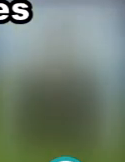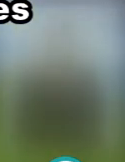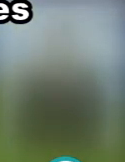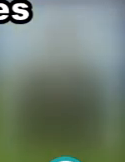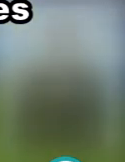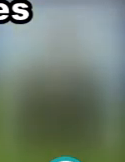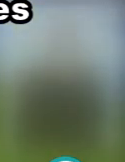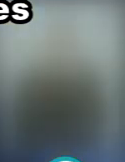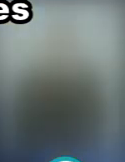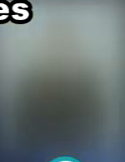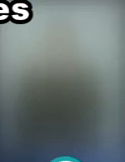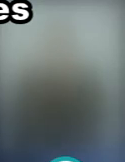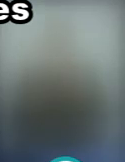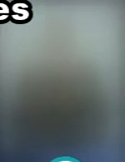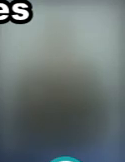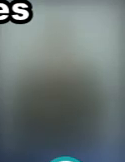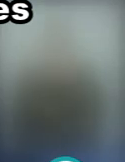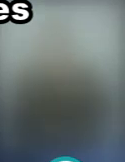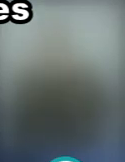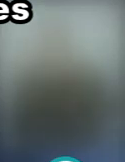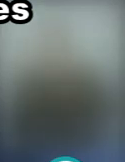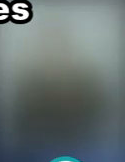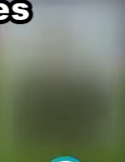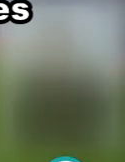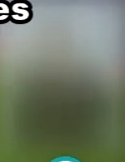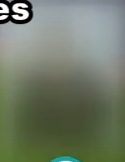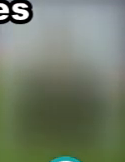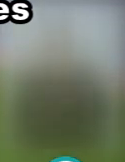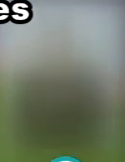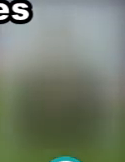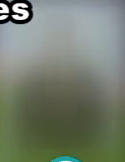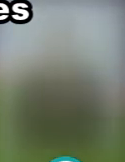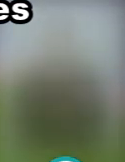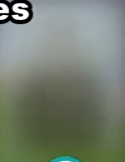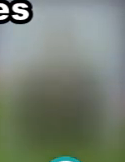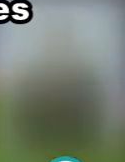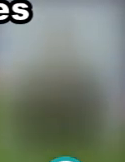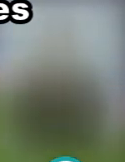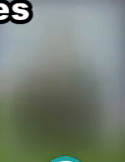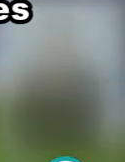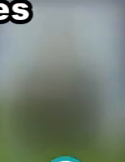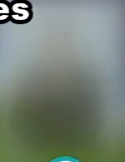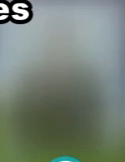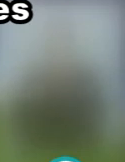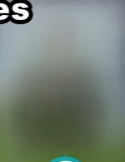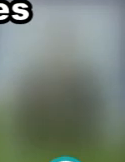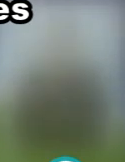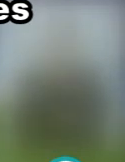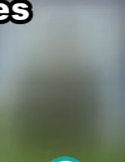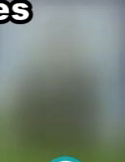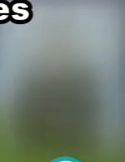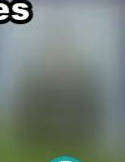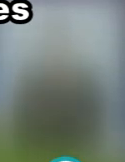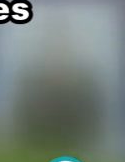partido, porque vio una oportunidad perdida de ganar una pequeña revancha al conjunto Donostiara después de perder la